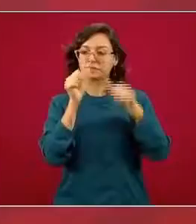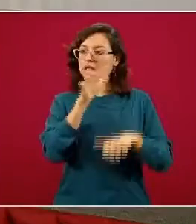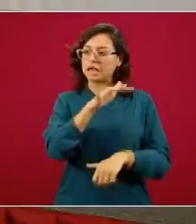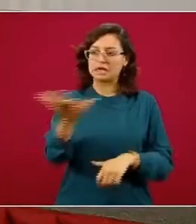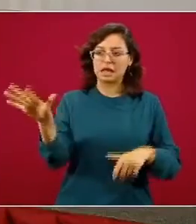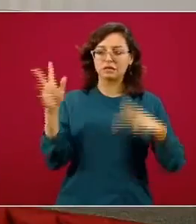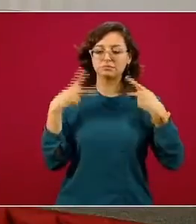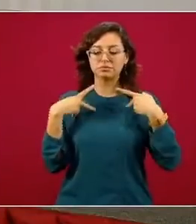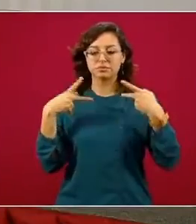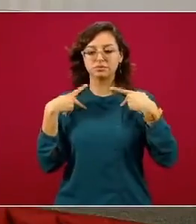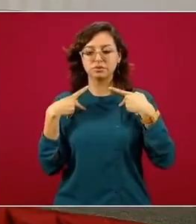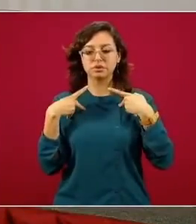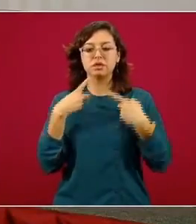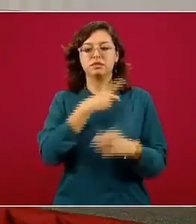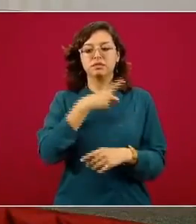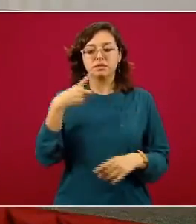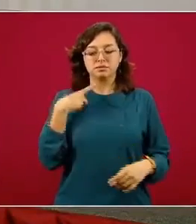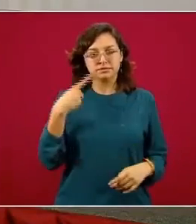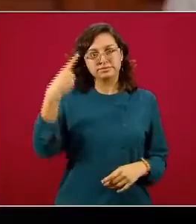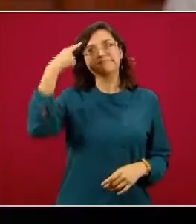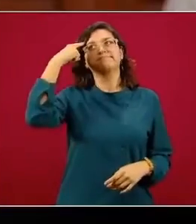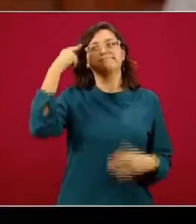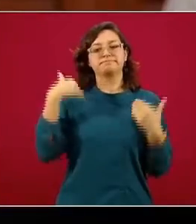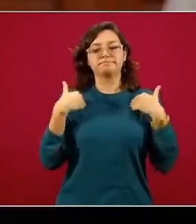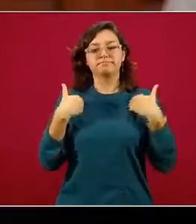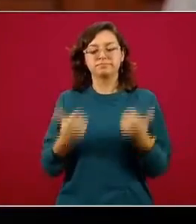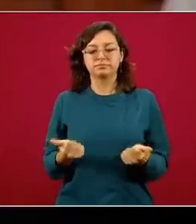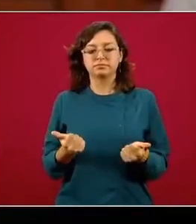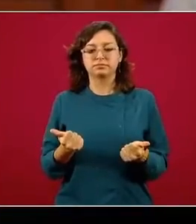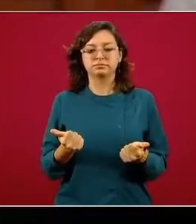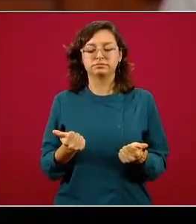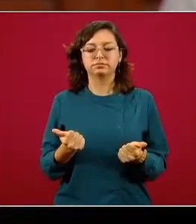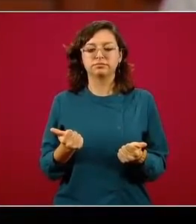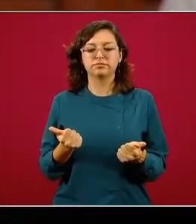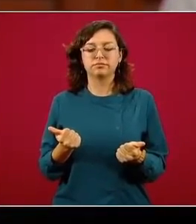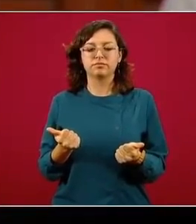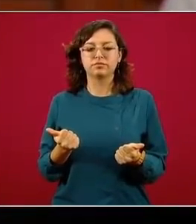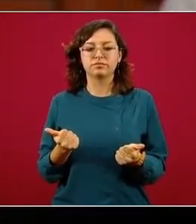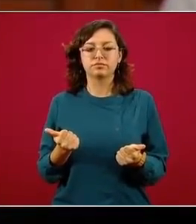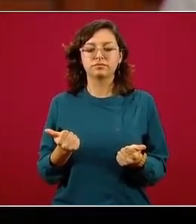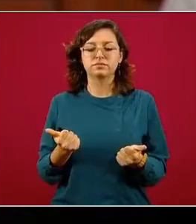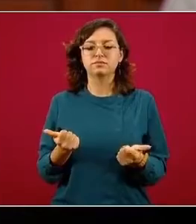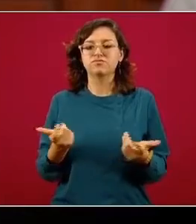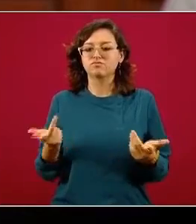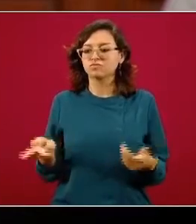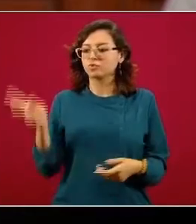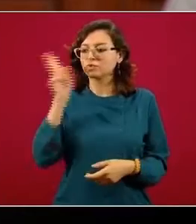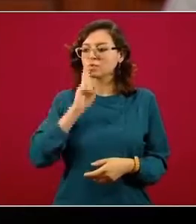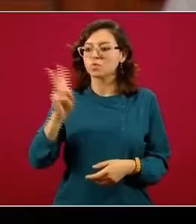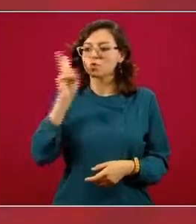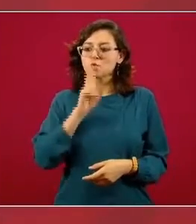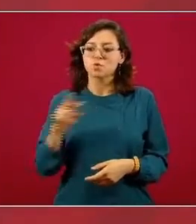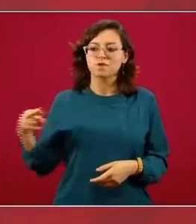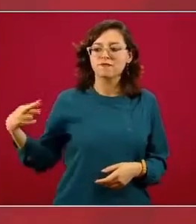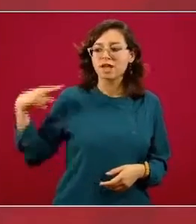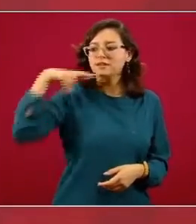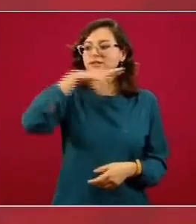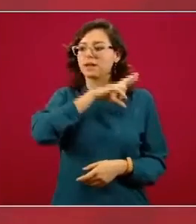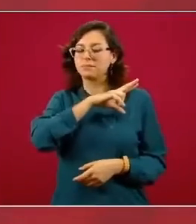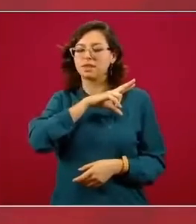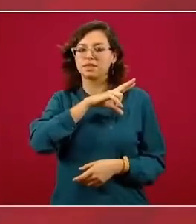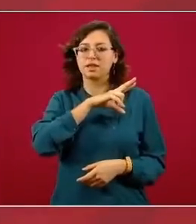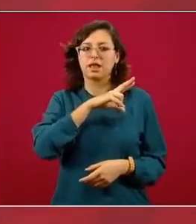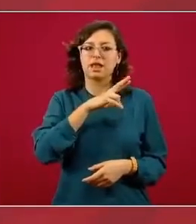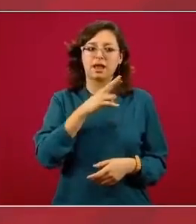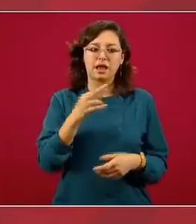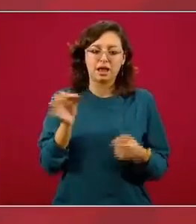directa tenga esta idea de por qué podría ser tan atractivo el mercado de las pruebas rápidas a pesar de que las